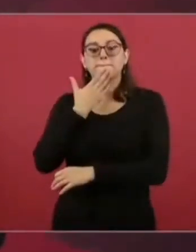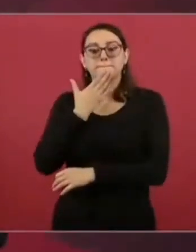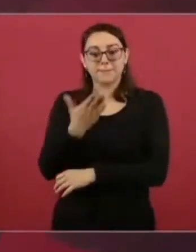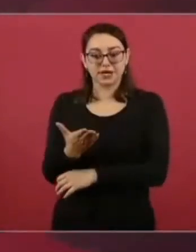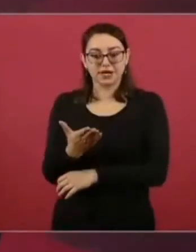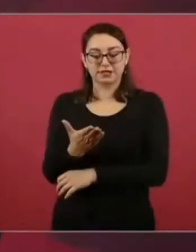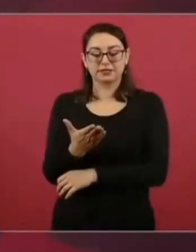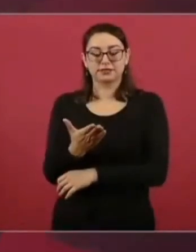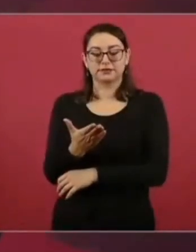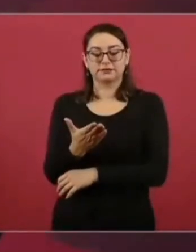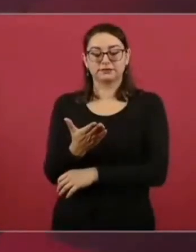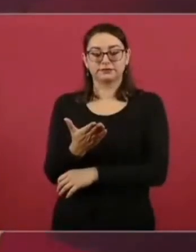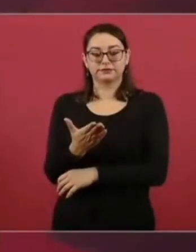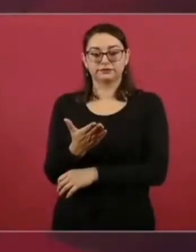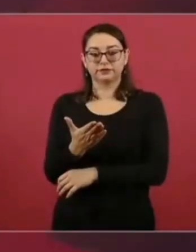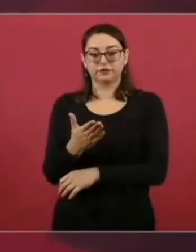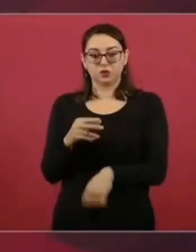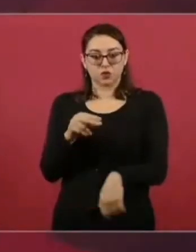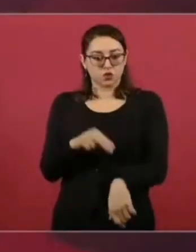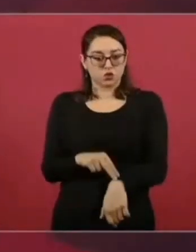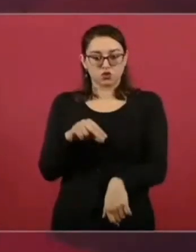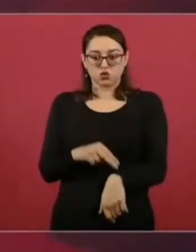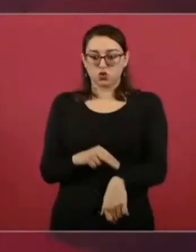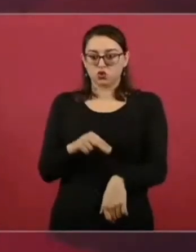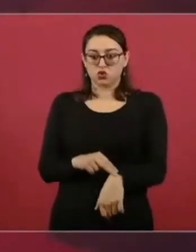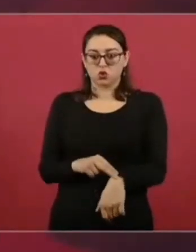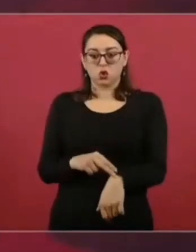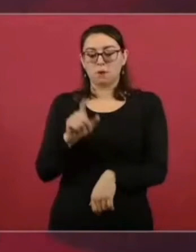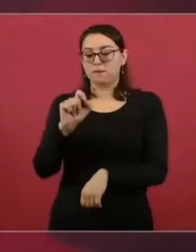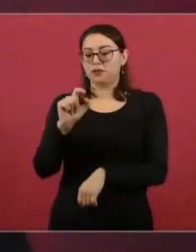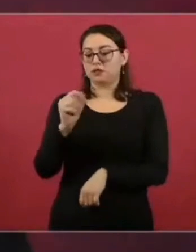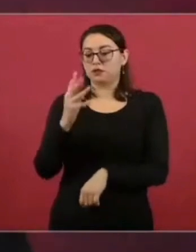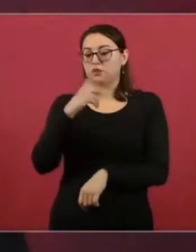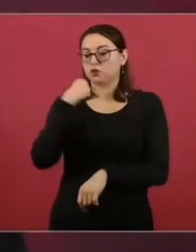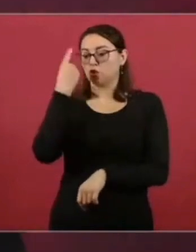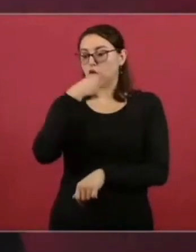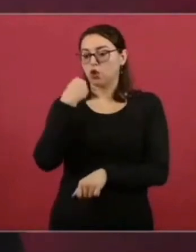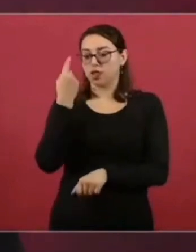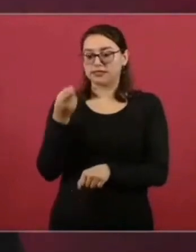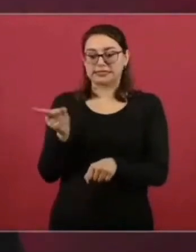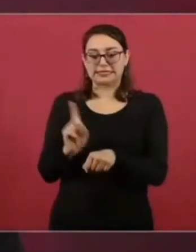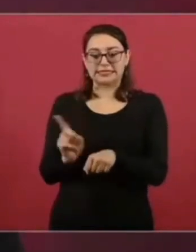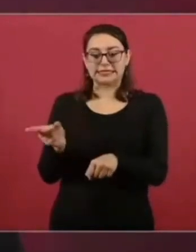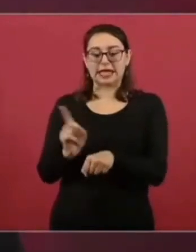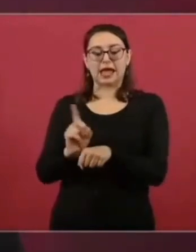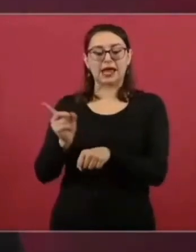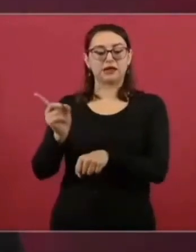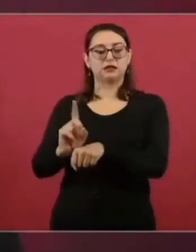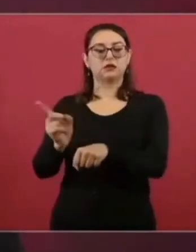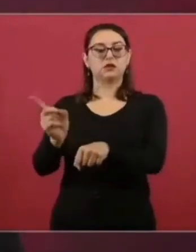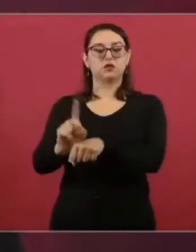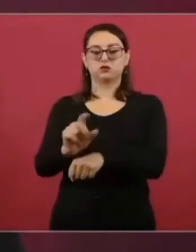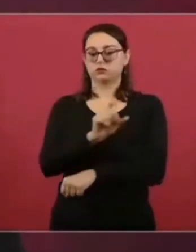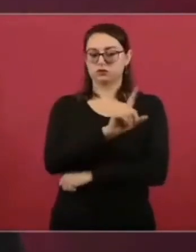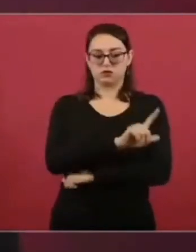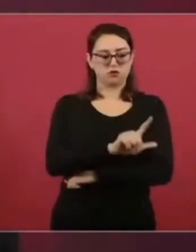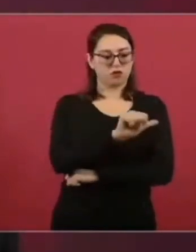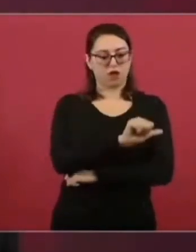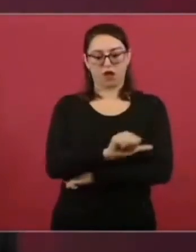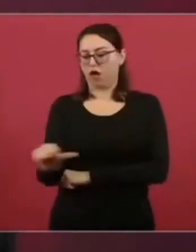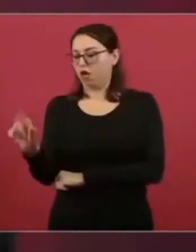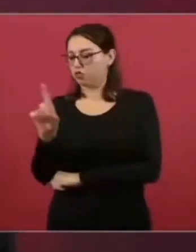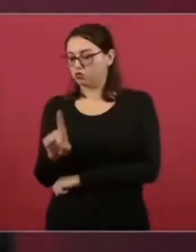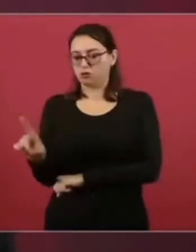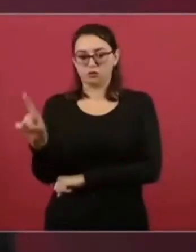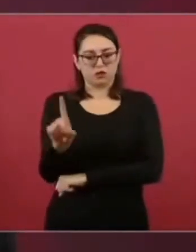las 24 horas del día, los 7 días de la semana, el